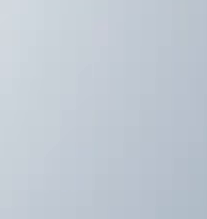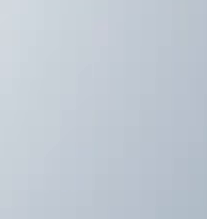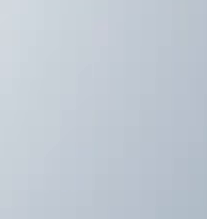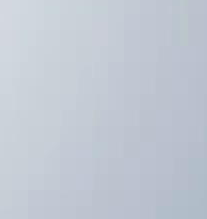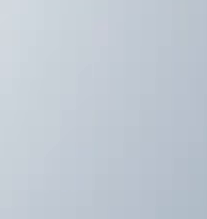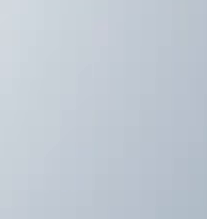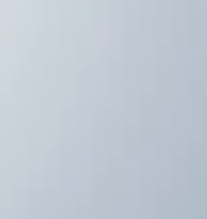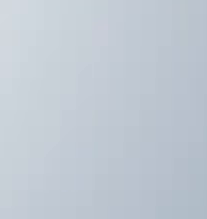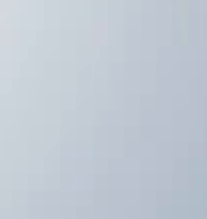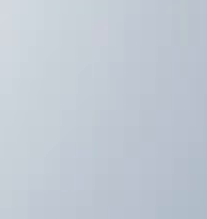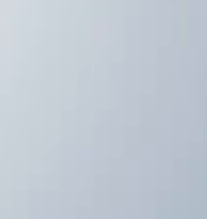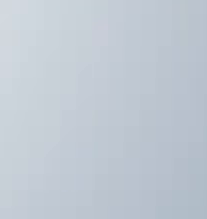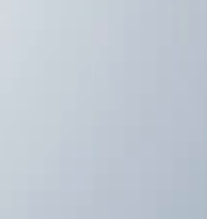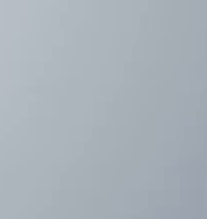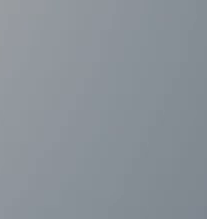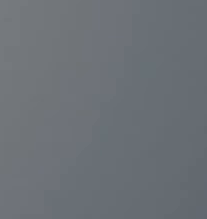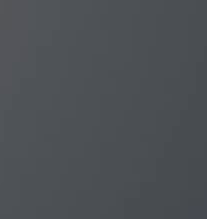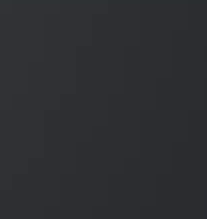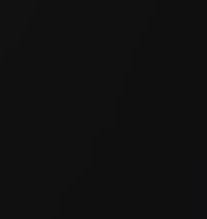con ¡Gracias!